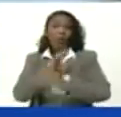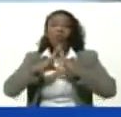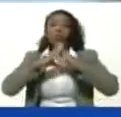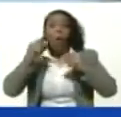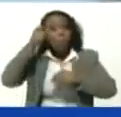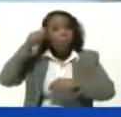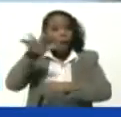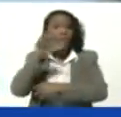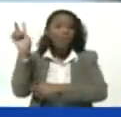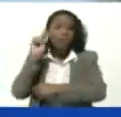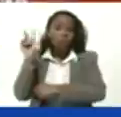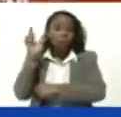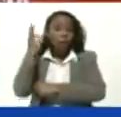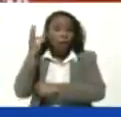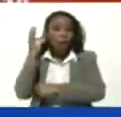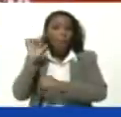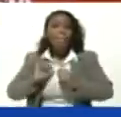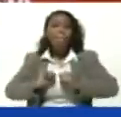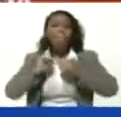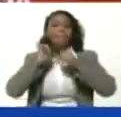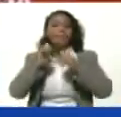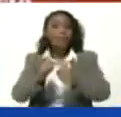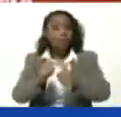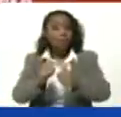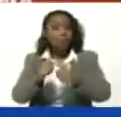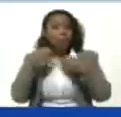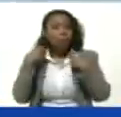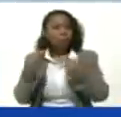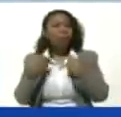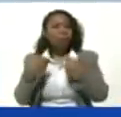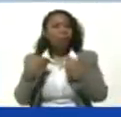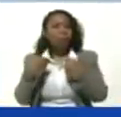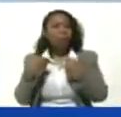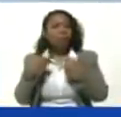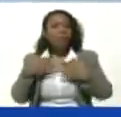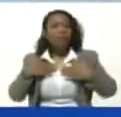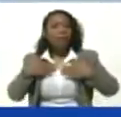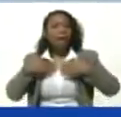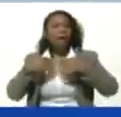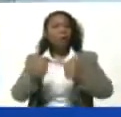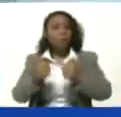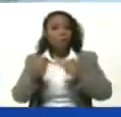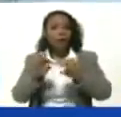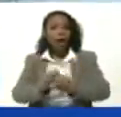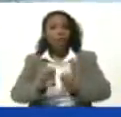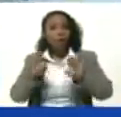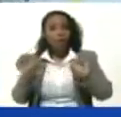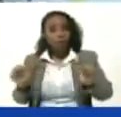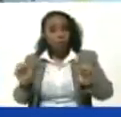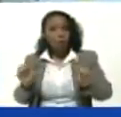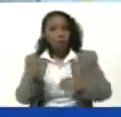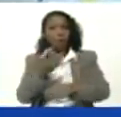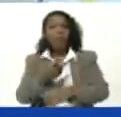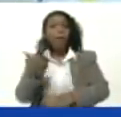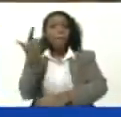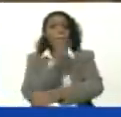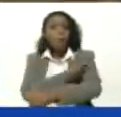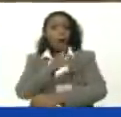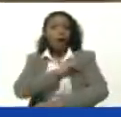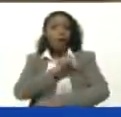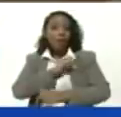población Venezolana Empezando Por La salud Y la educación El refuerzo De enero